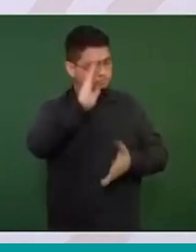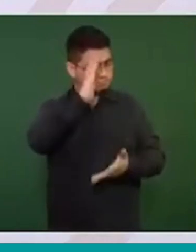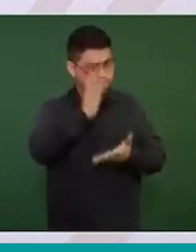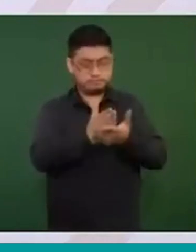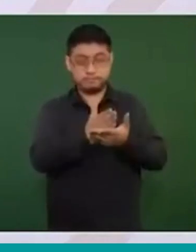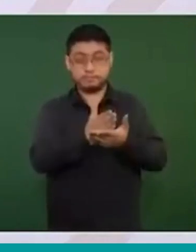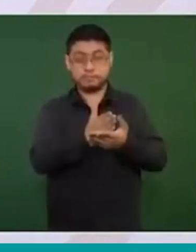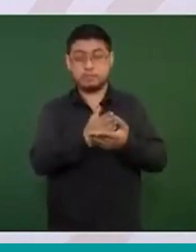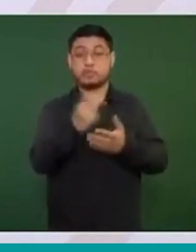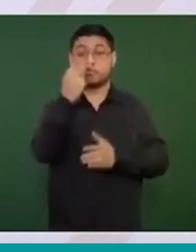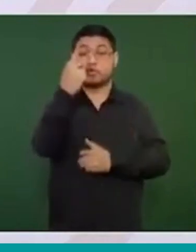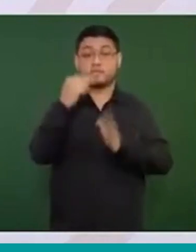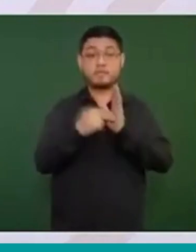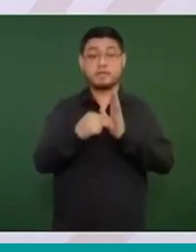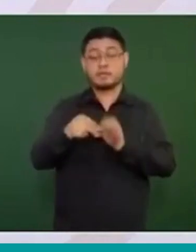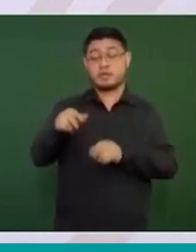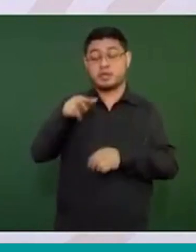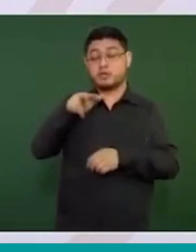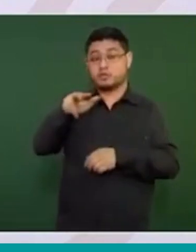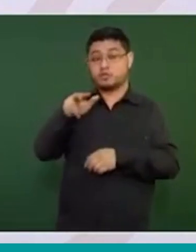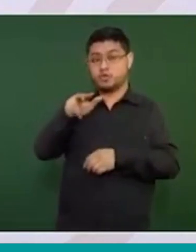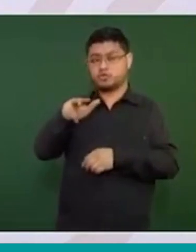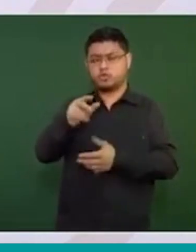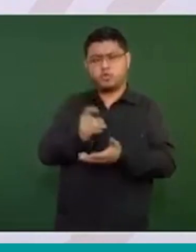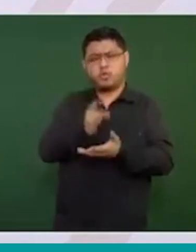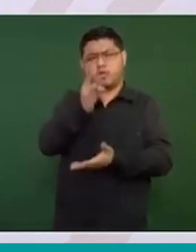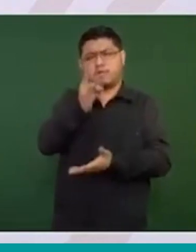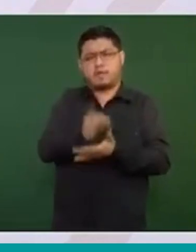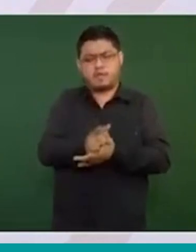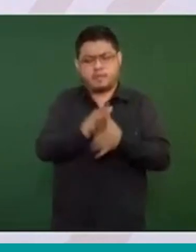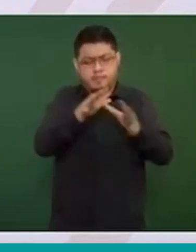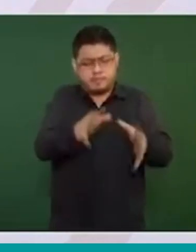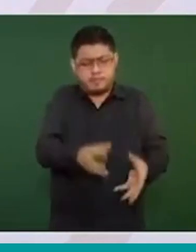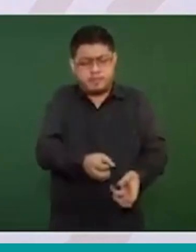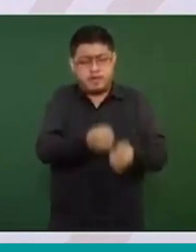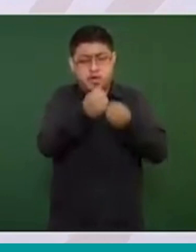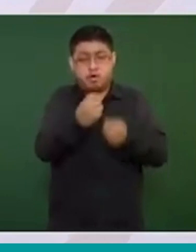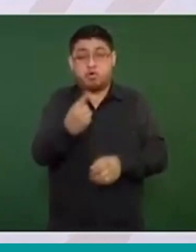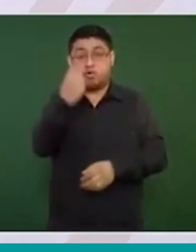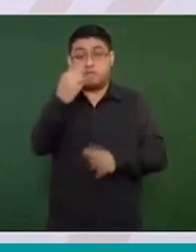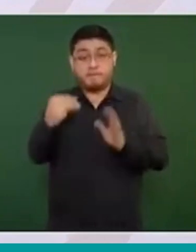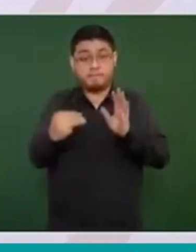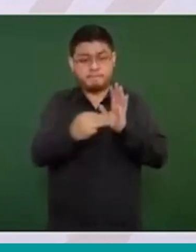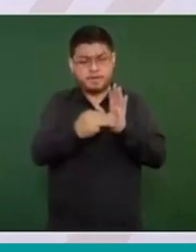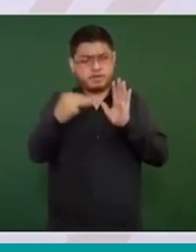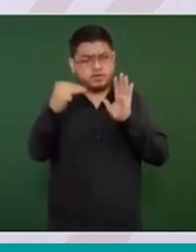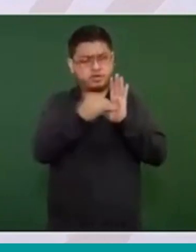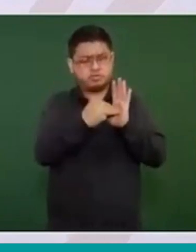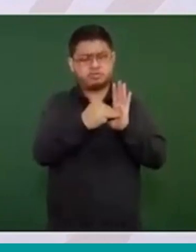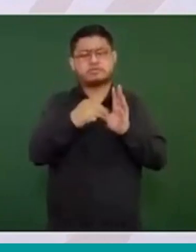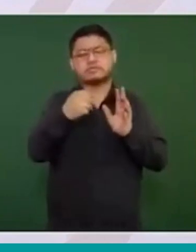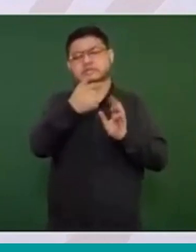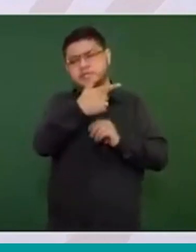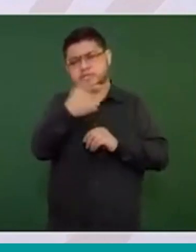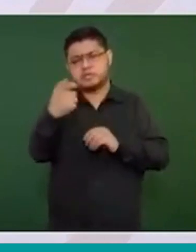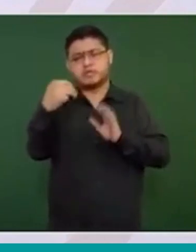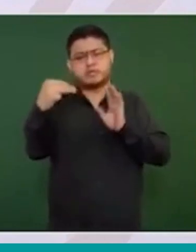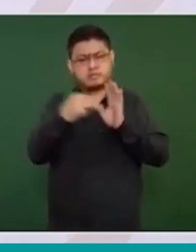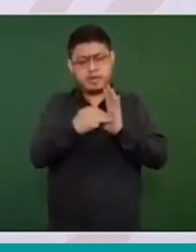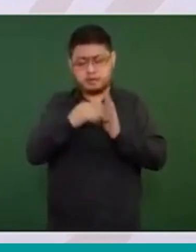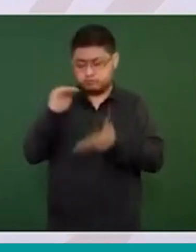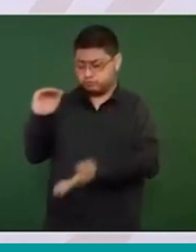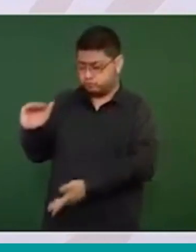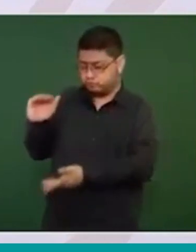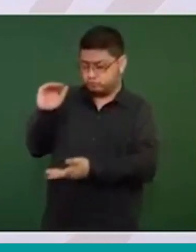2018 solo se extraía 1 millón 700 mil barriles diarios y de haber